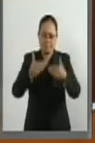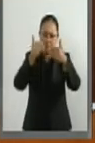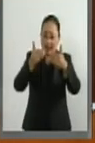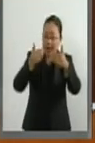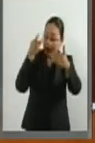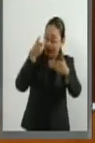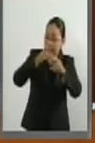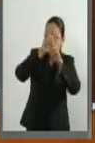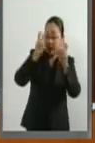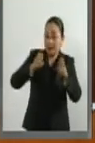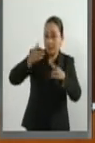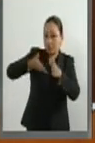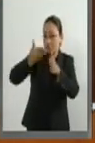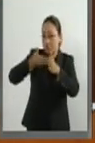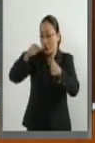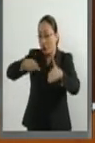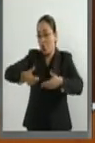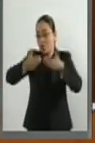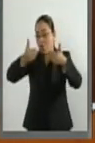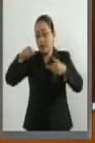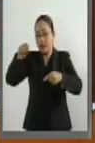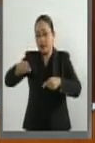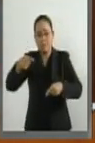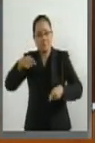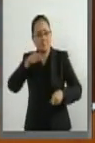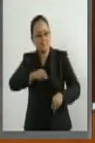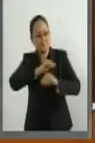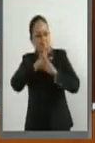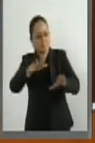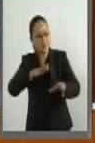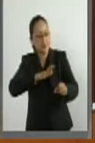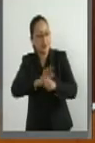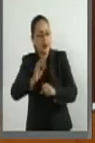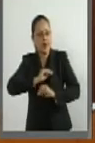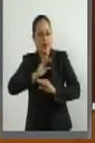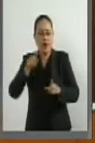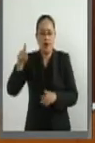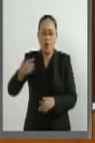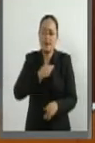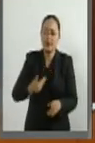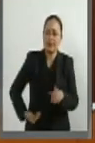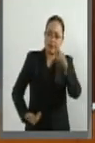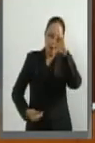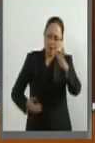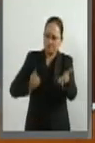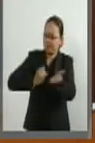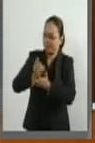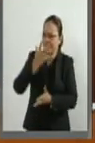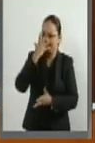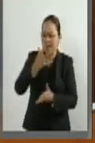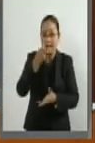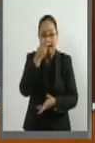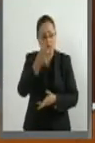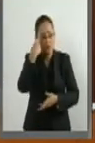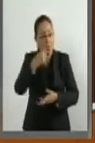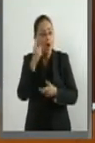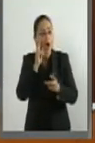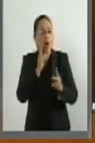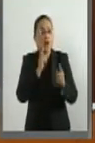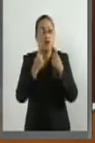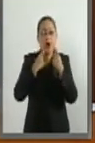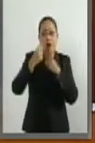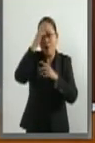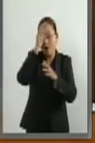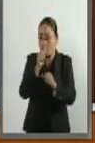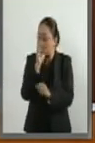enfatizado y lo ha hecho de manera clara y contundente nuestro Presidente de la República, no es negociable. La dignidad